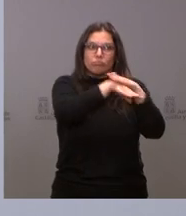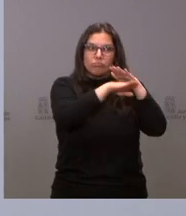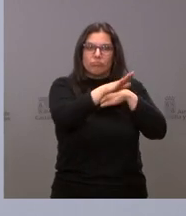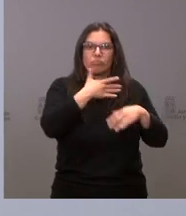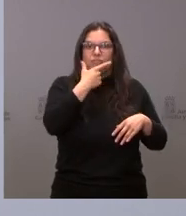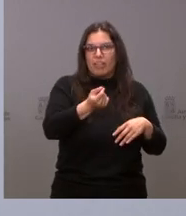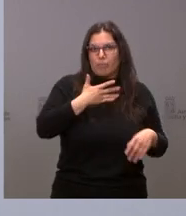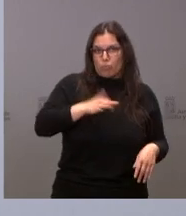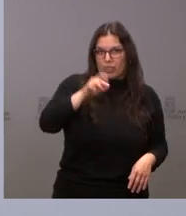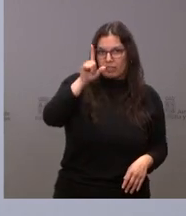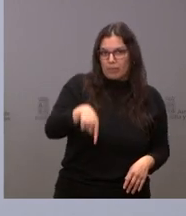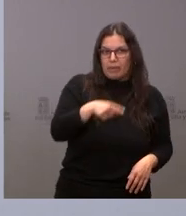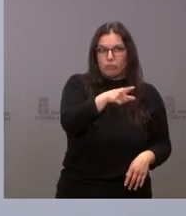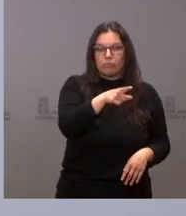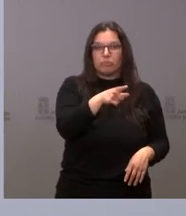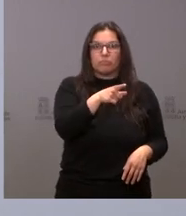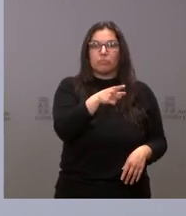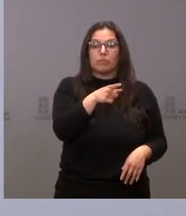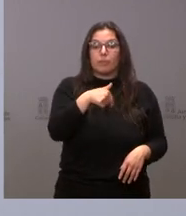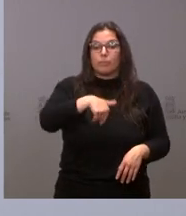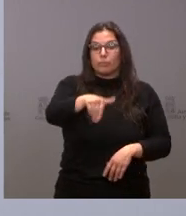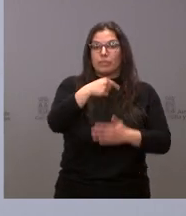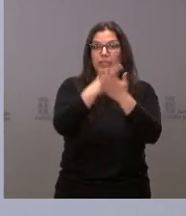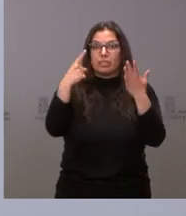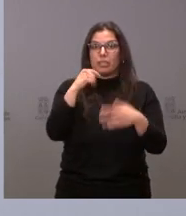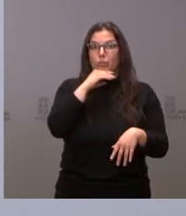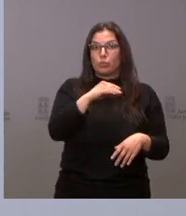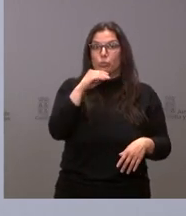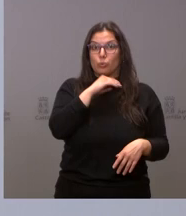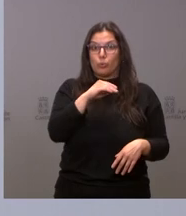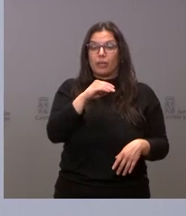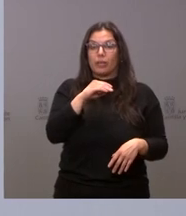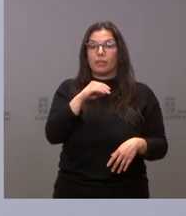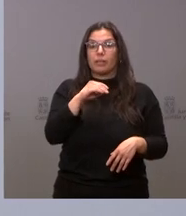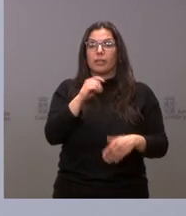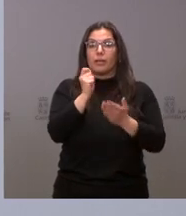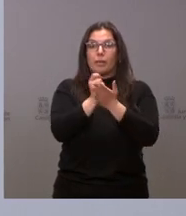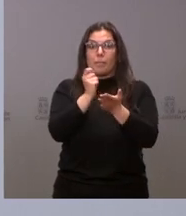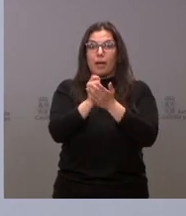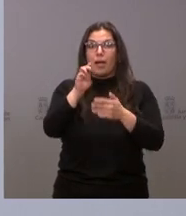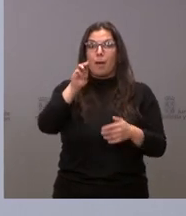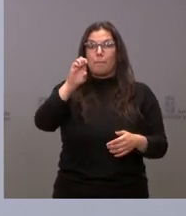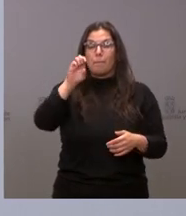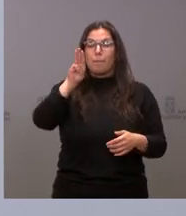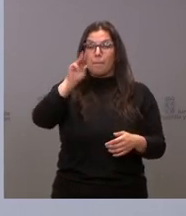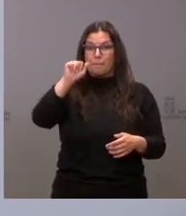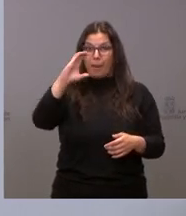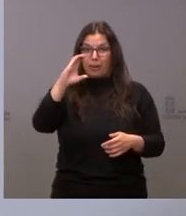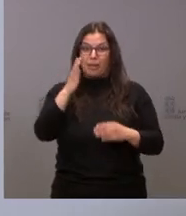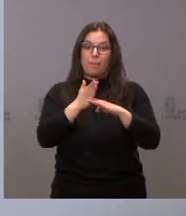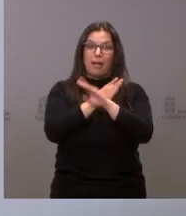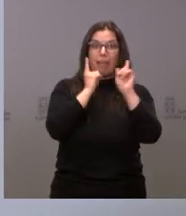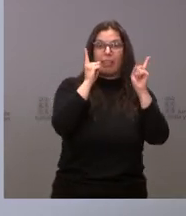hacer que el 16 de octubre los anticipos de la PAC se incrementen al 70%